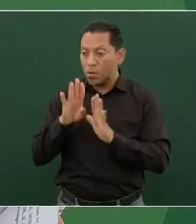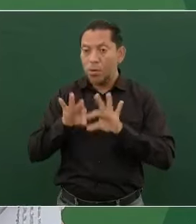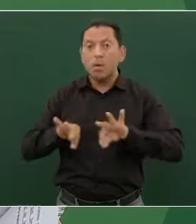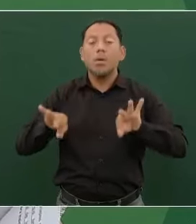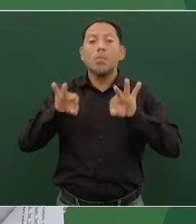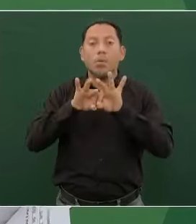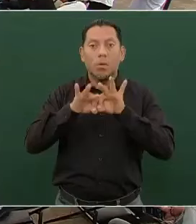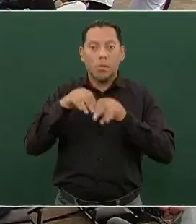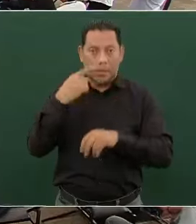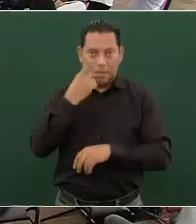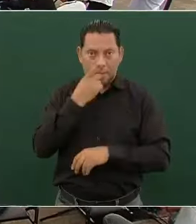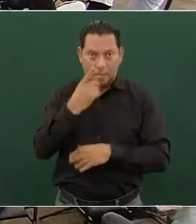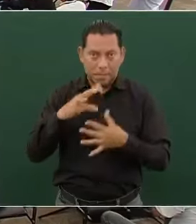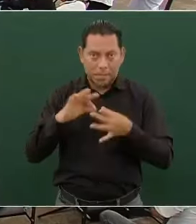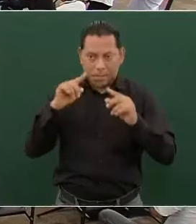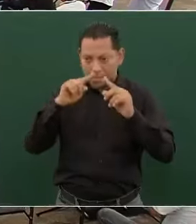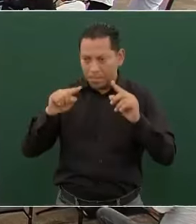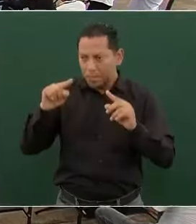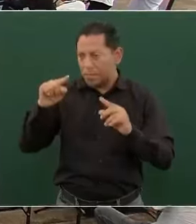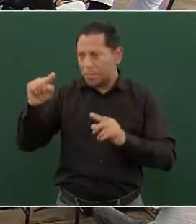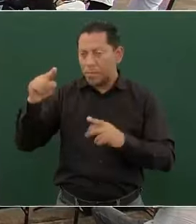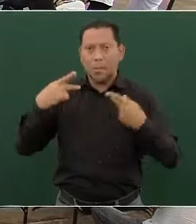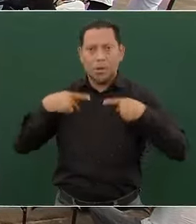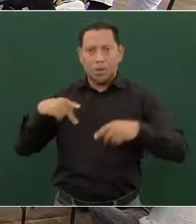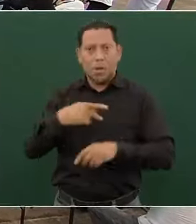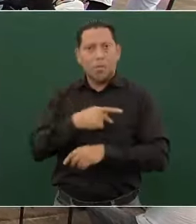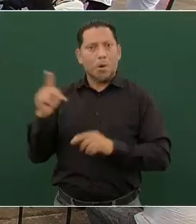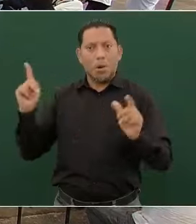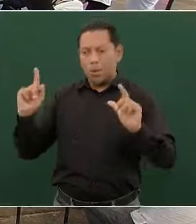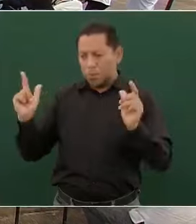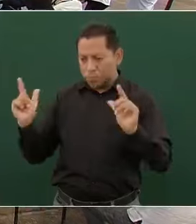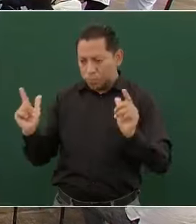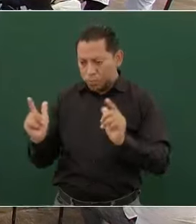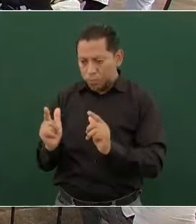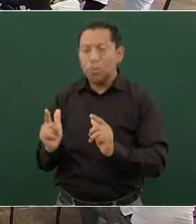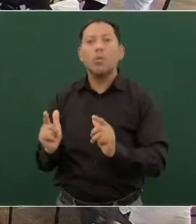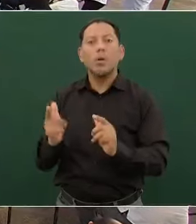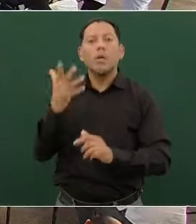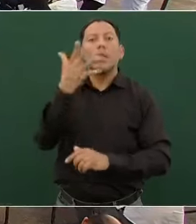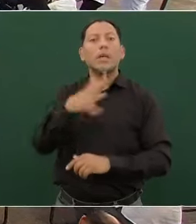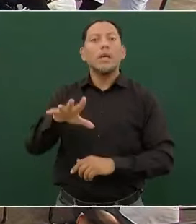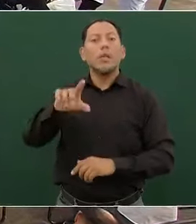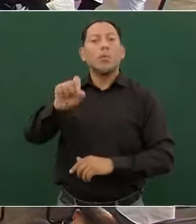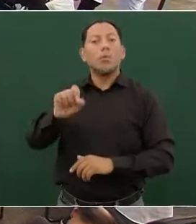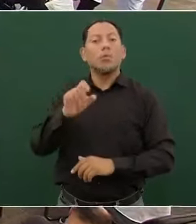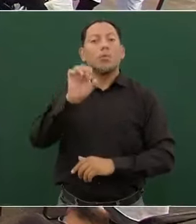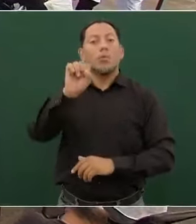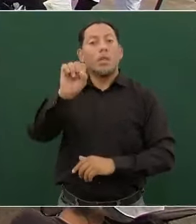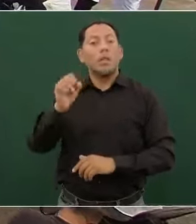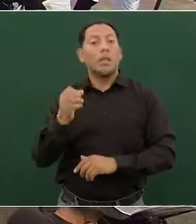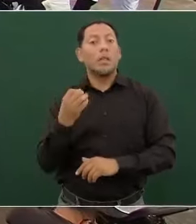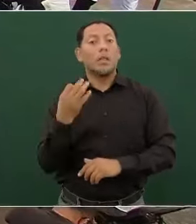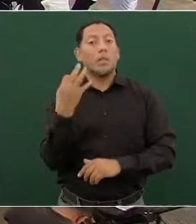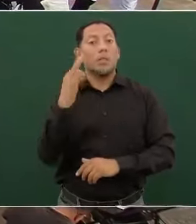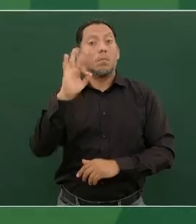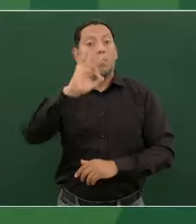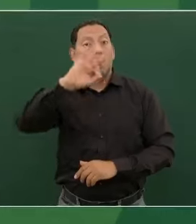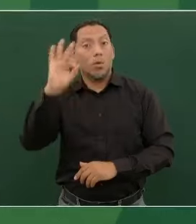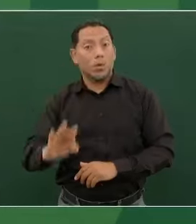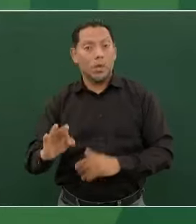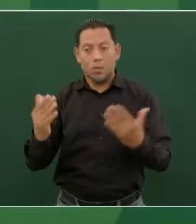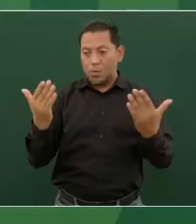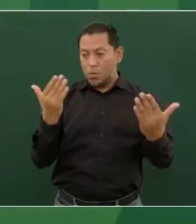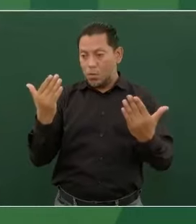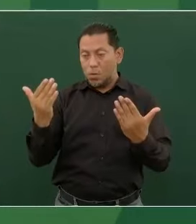El indicador en situación de pobreza disminuyó 10.63 en